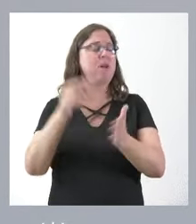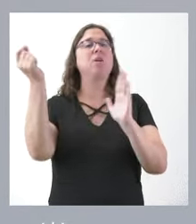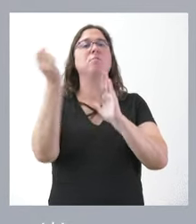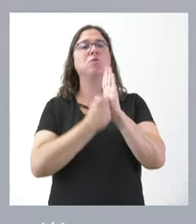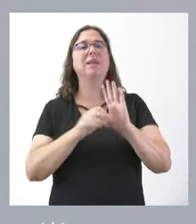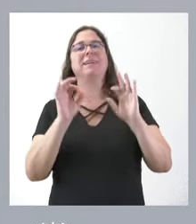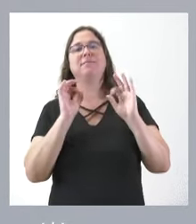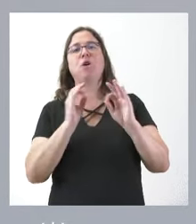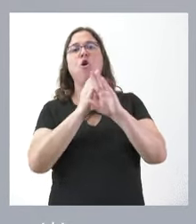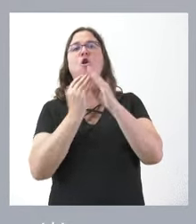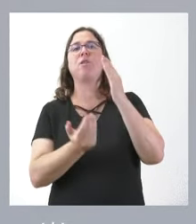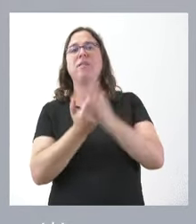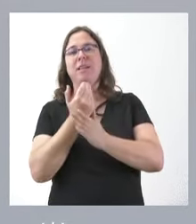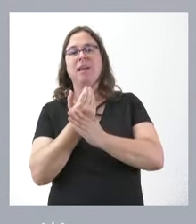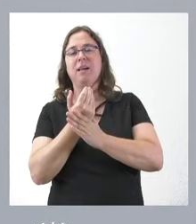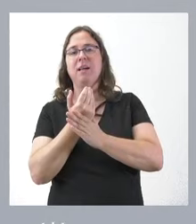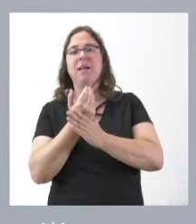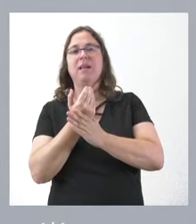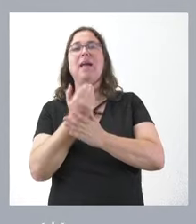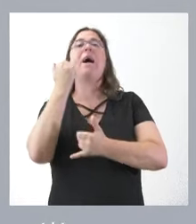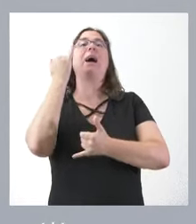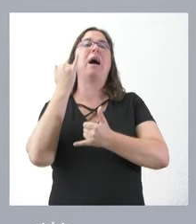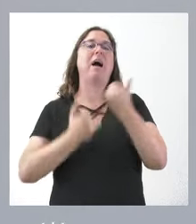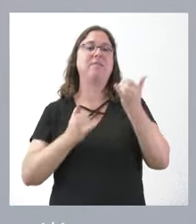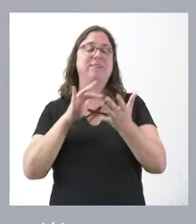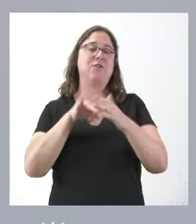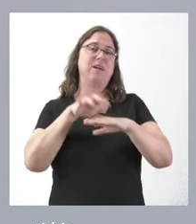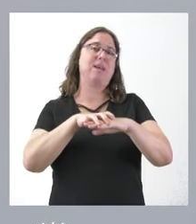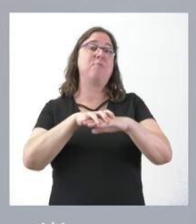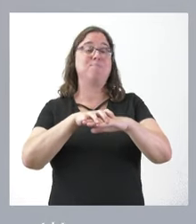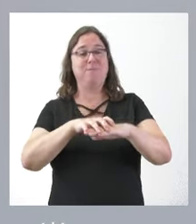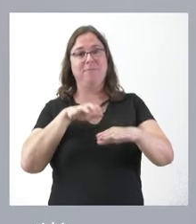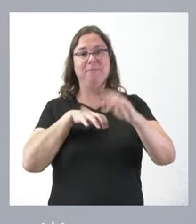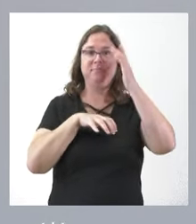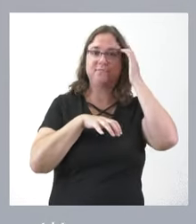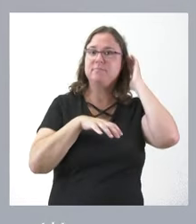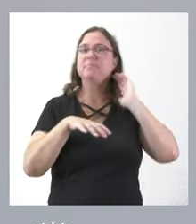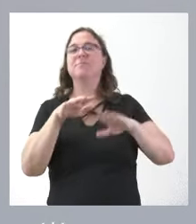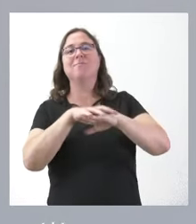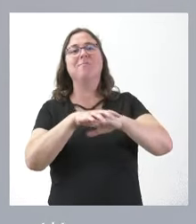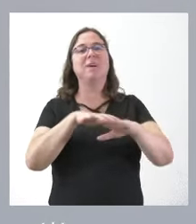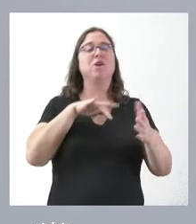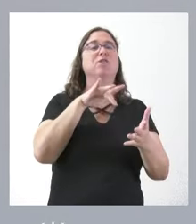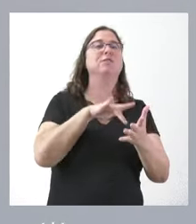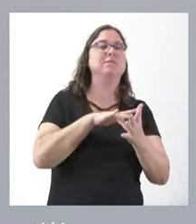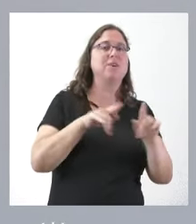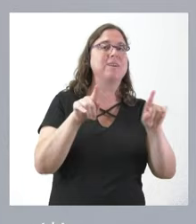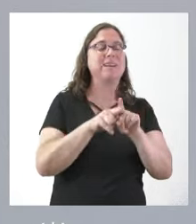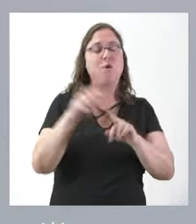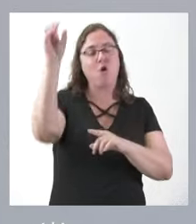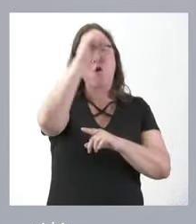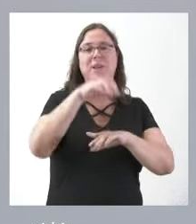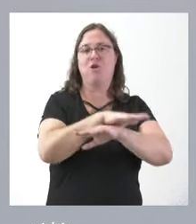específico en orden del día de ese Consejo, que al final se incluyó porque había una mayoría de las comunidades autónomas que nos solicitamos, que era conocer la posición del Gobierno sobre este asunto.